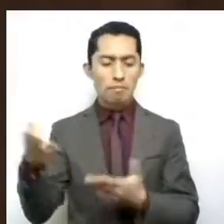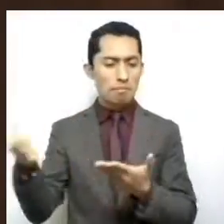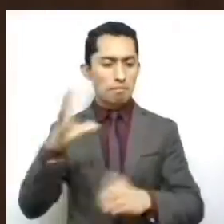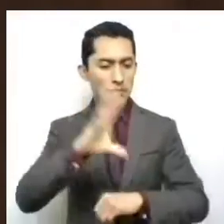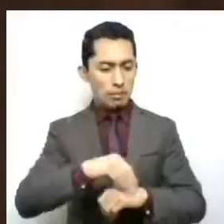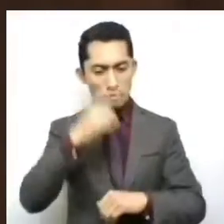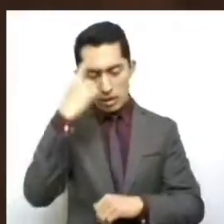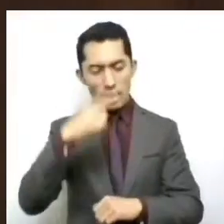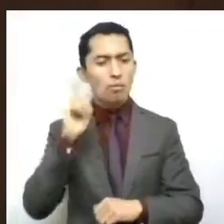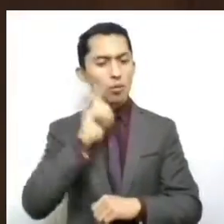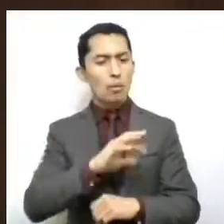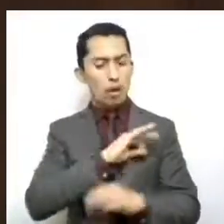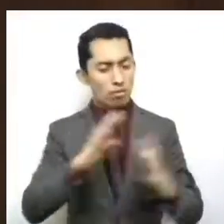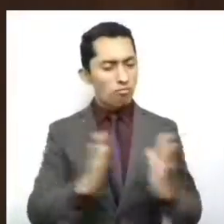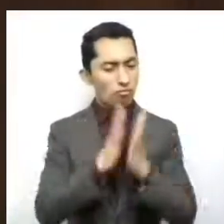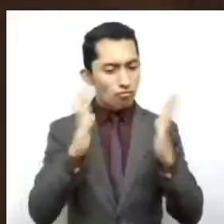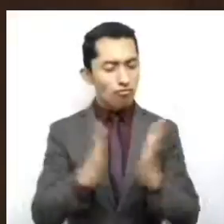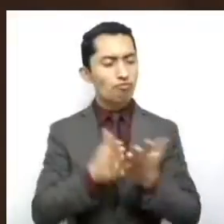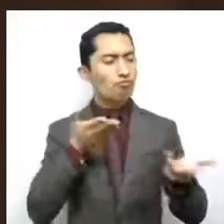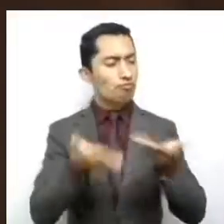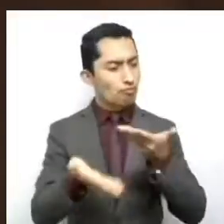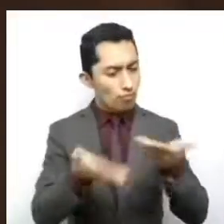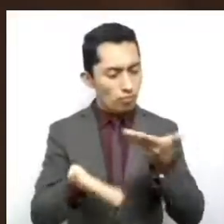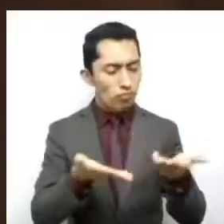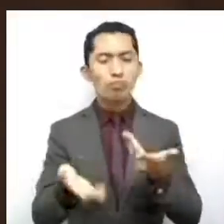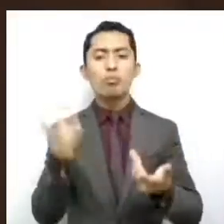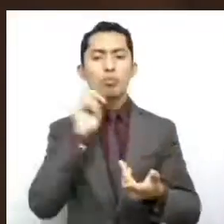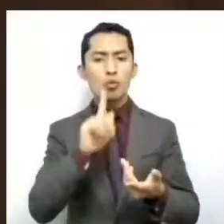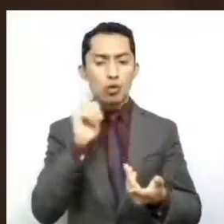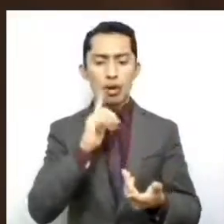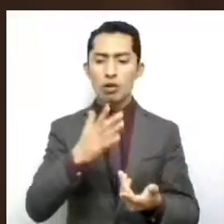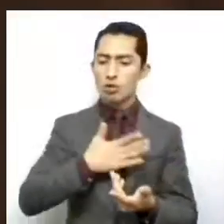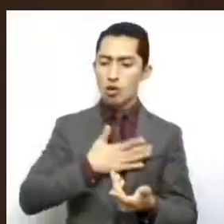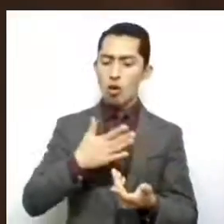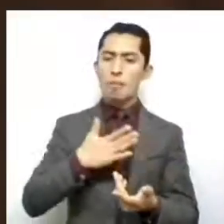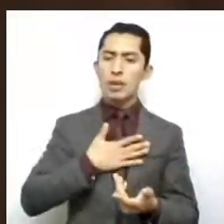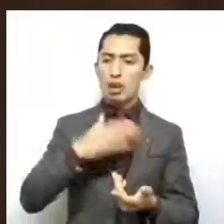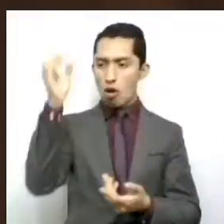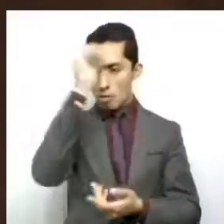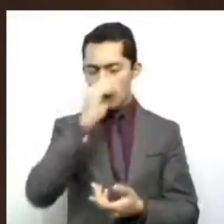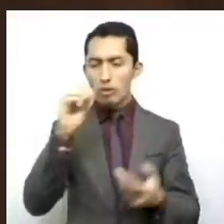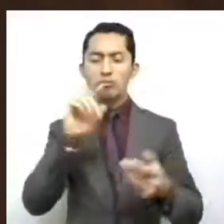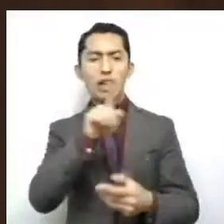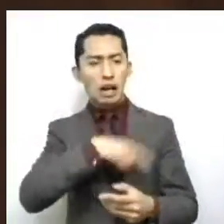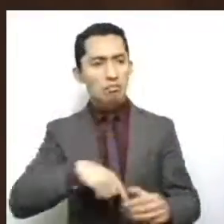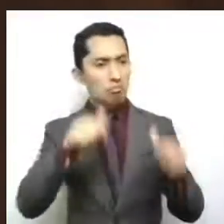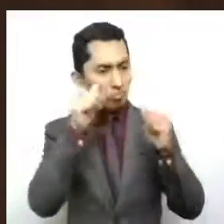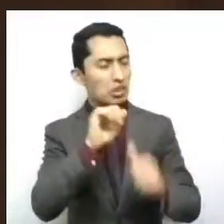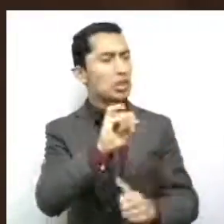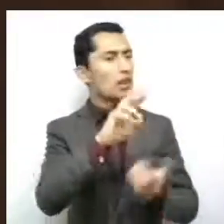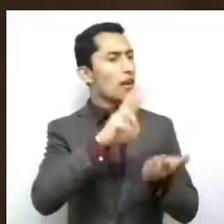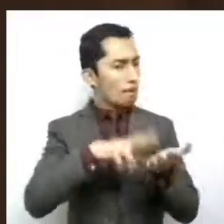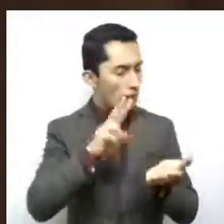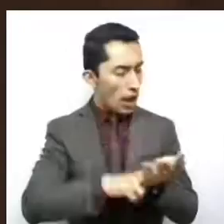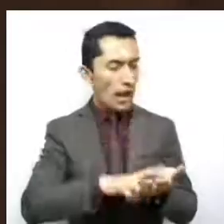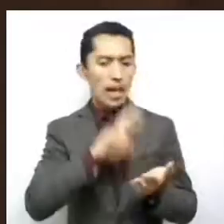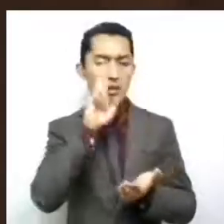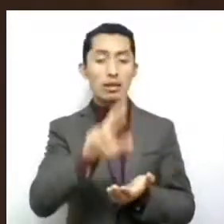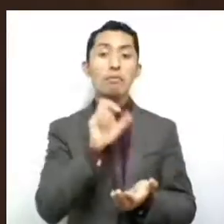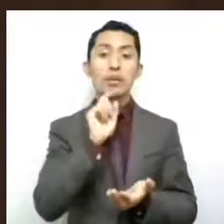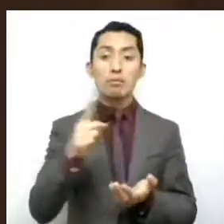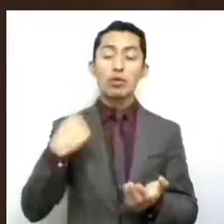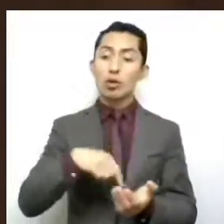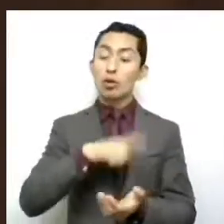en donde nuestras voces sean escuchadas y además seamos agentes